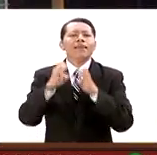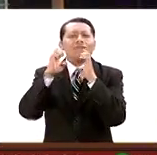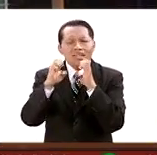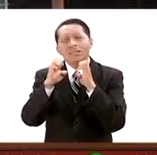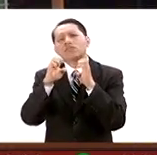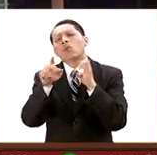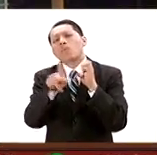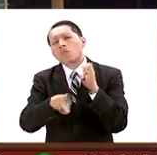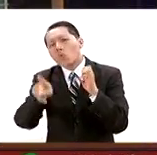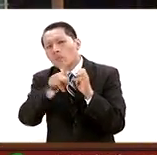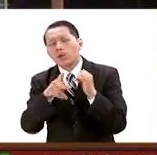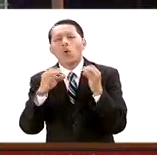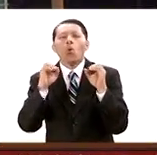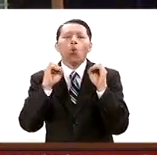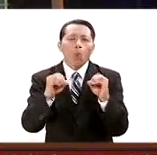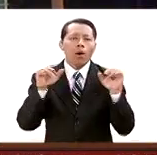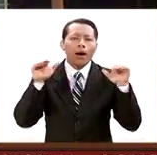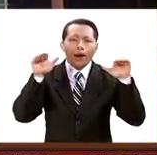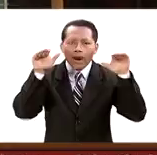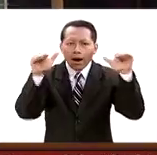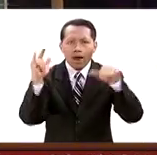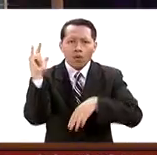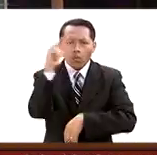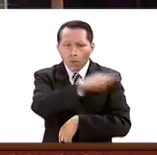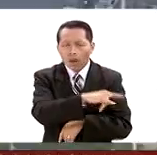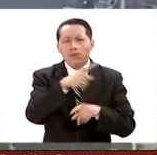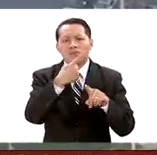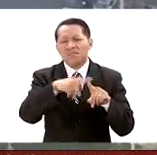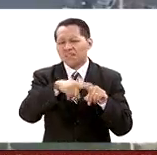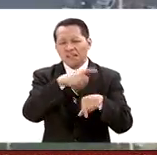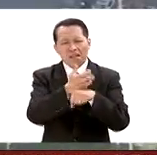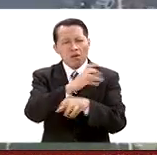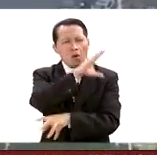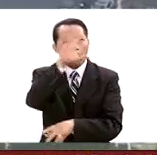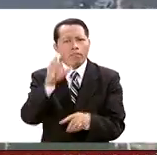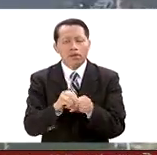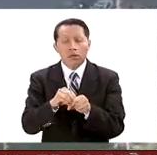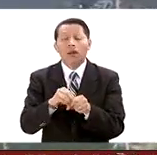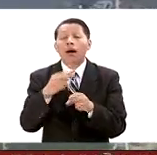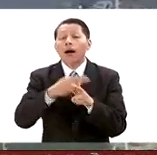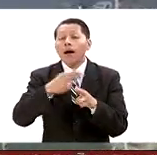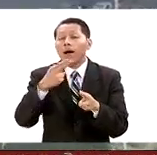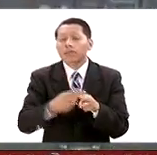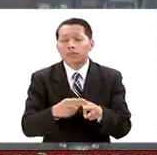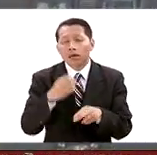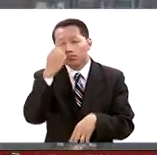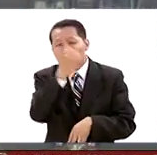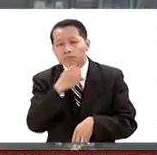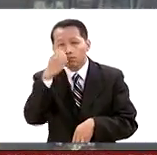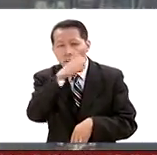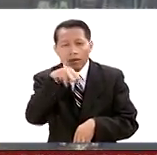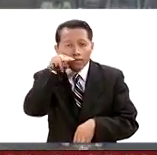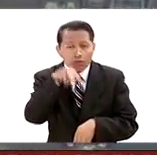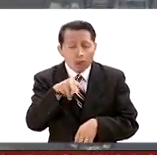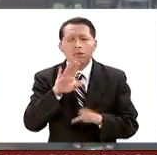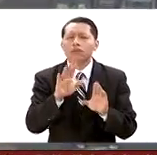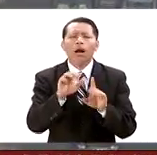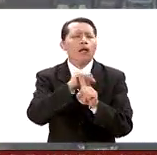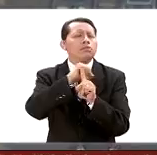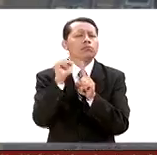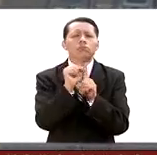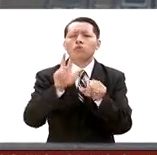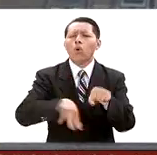terminales aéreas más concurridas de Estados Unidos, hasta que probablemente se determine que la situación no normal y que no hay una